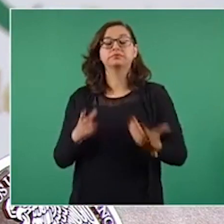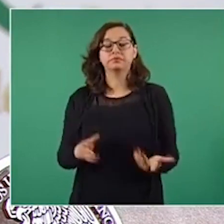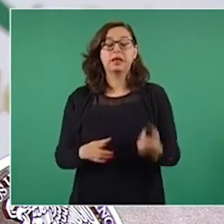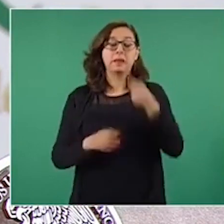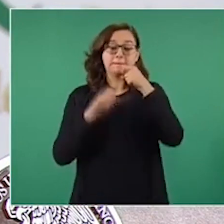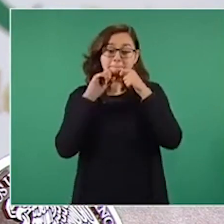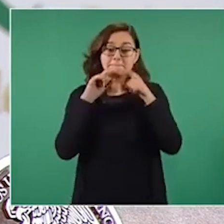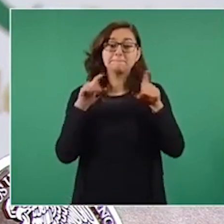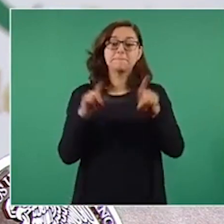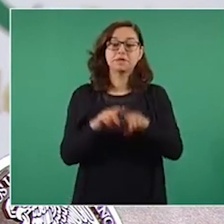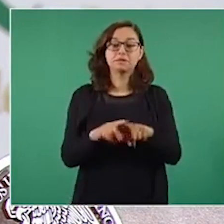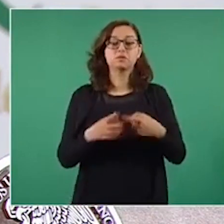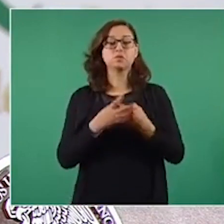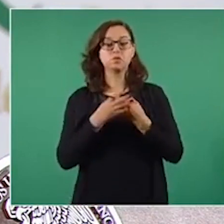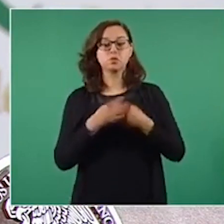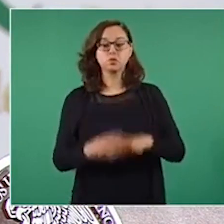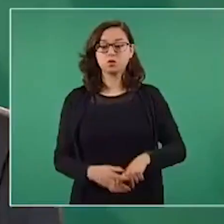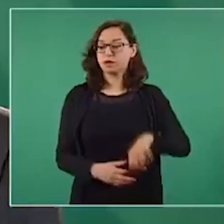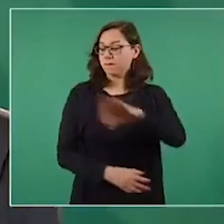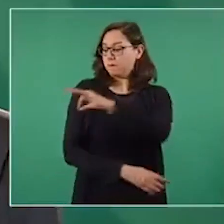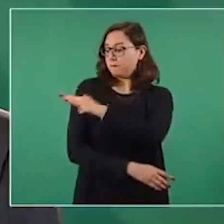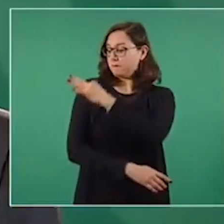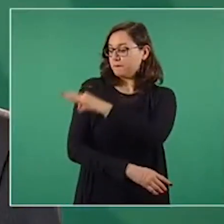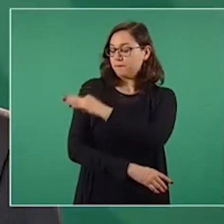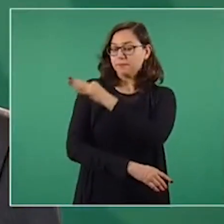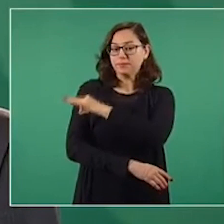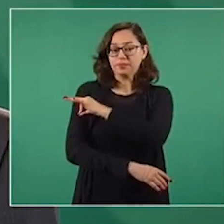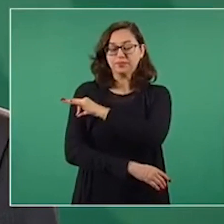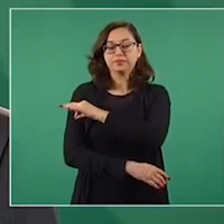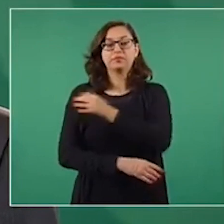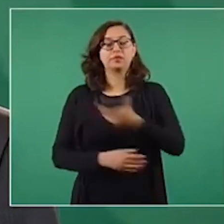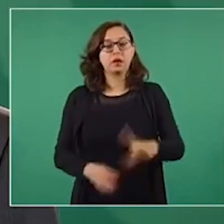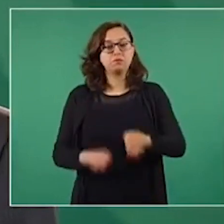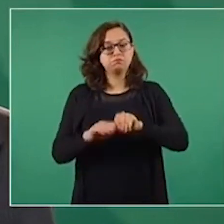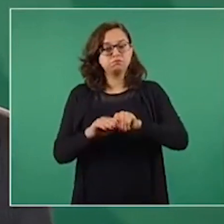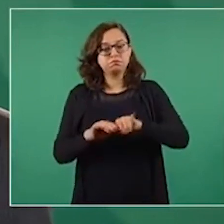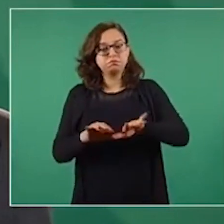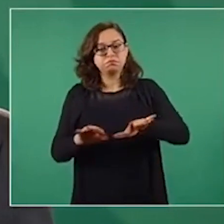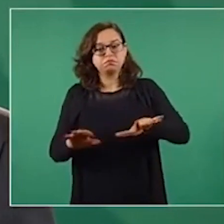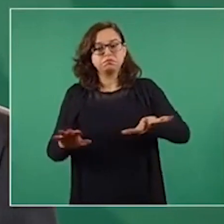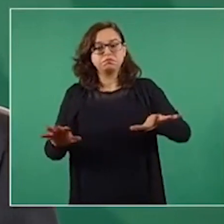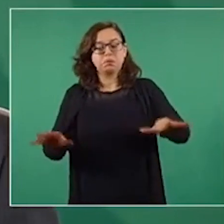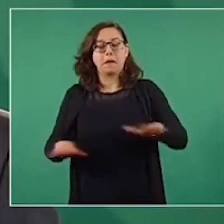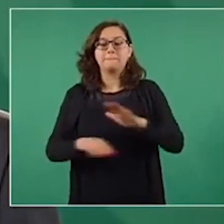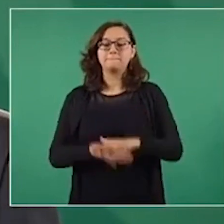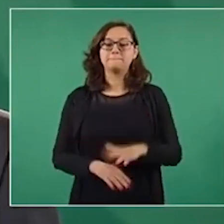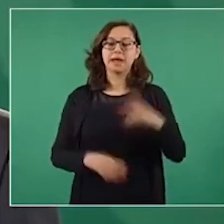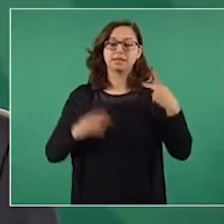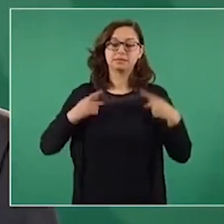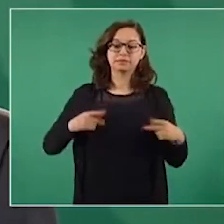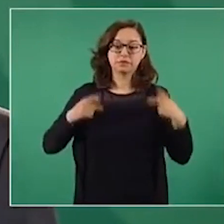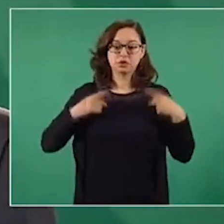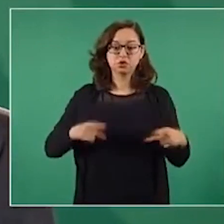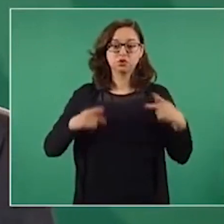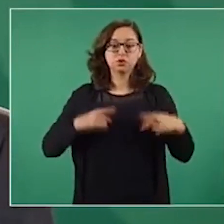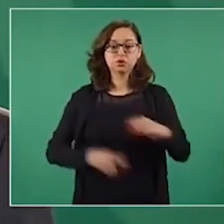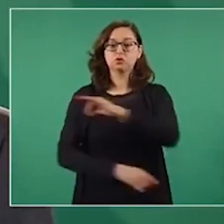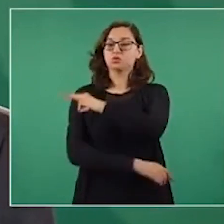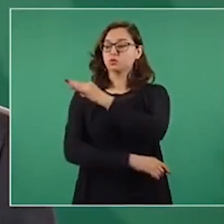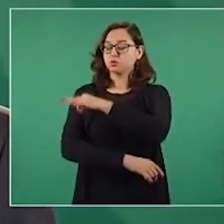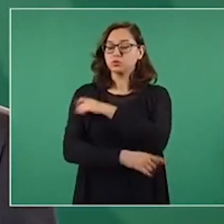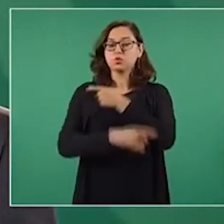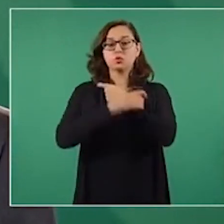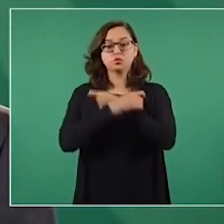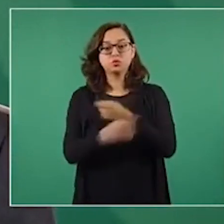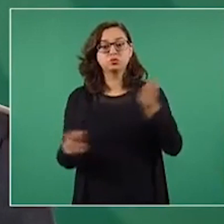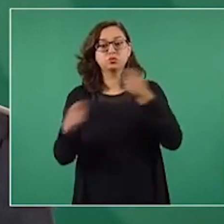vacunación y se lograron porcentajes importantes de cobertura, de protección, la enorme mayoría de los